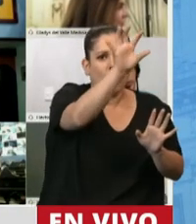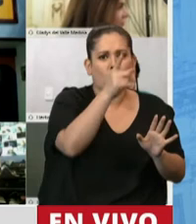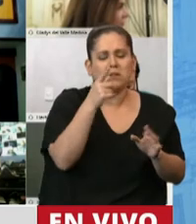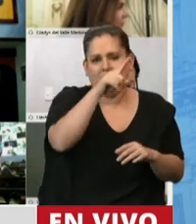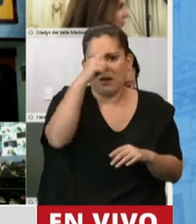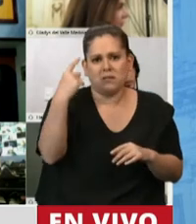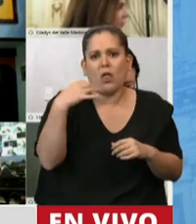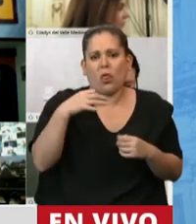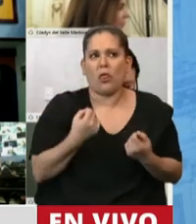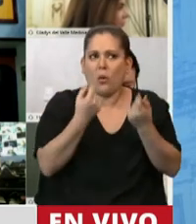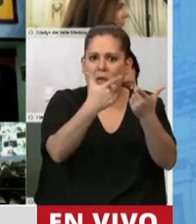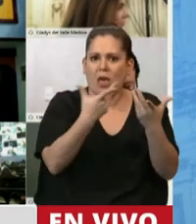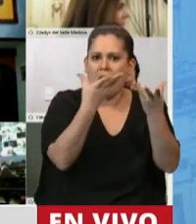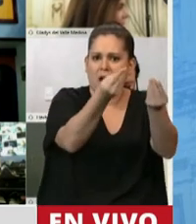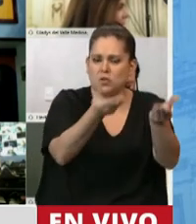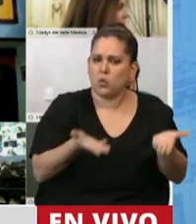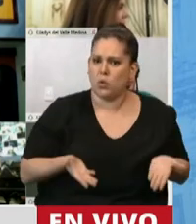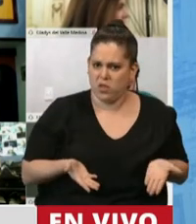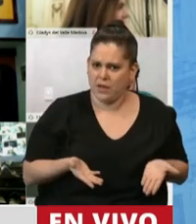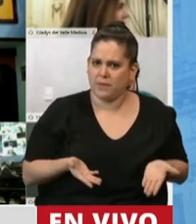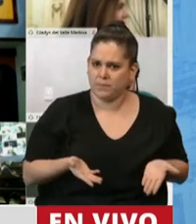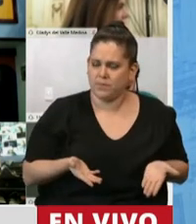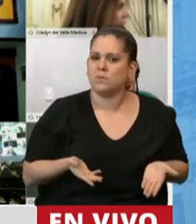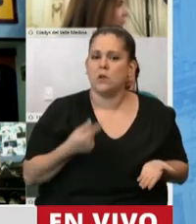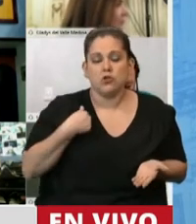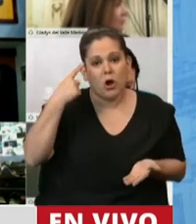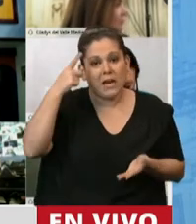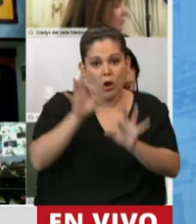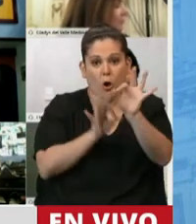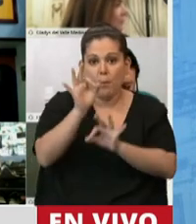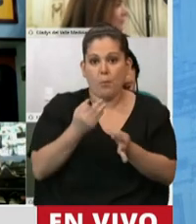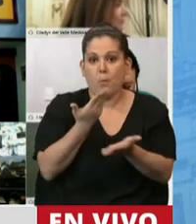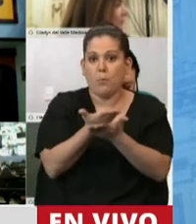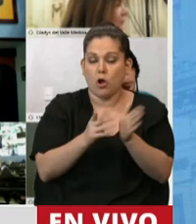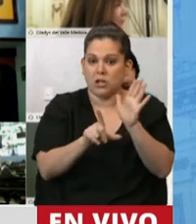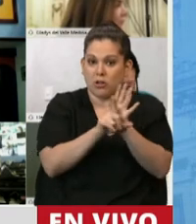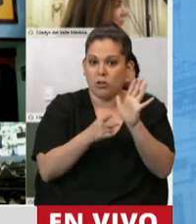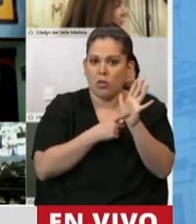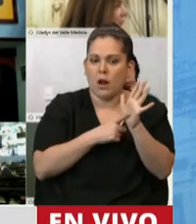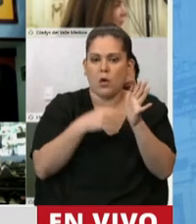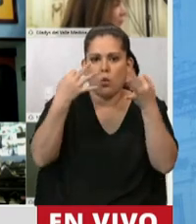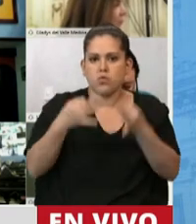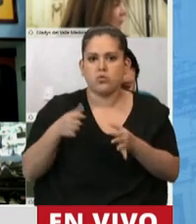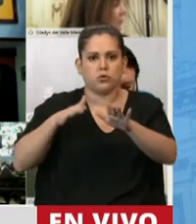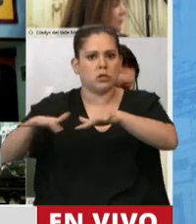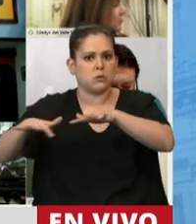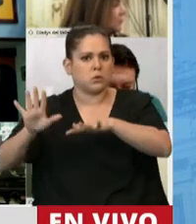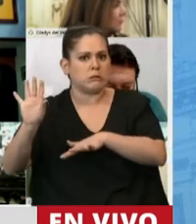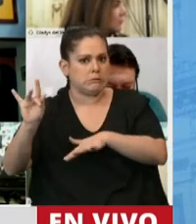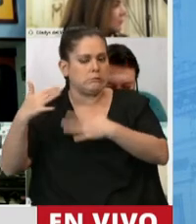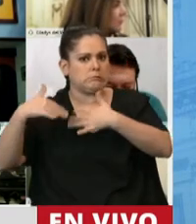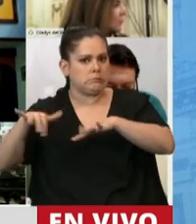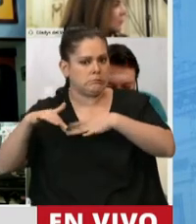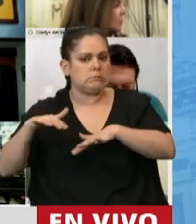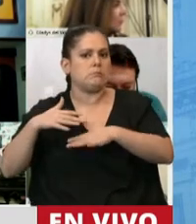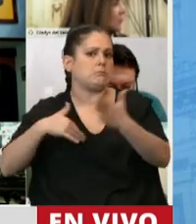deberá dar respuesta y creo que este megaproyecto en un momento tan complejo es una